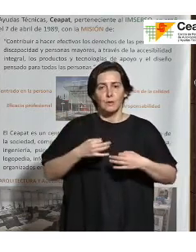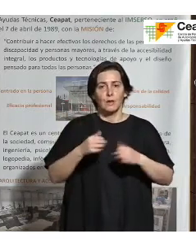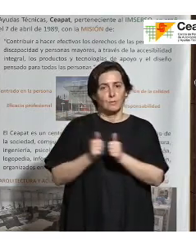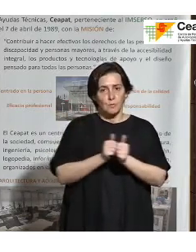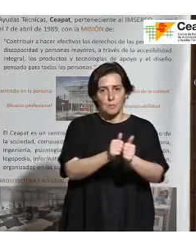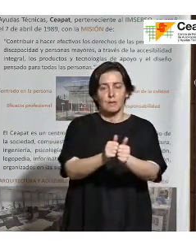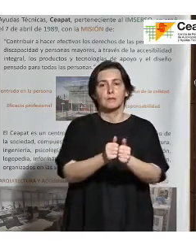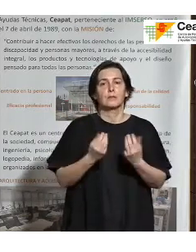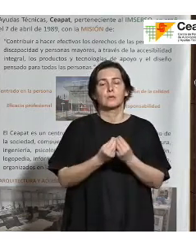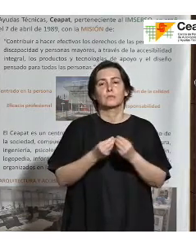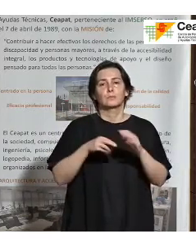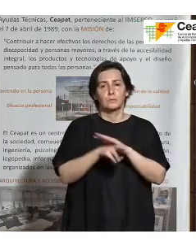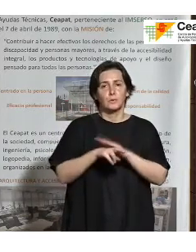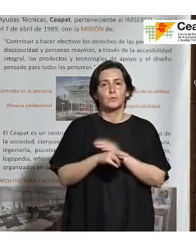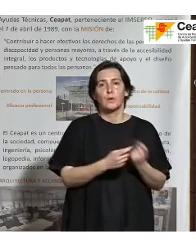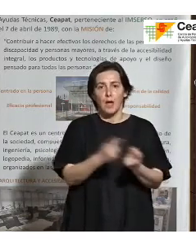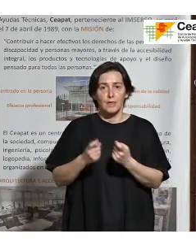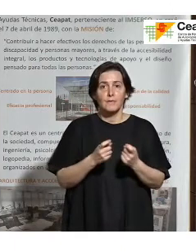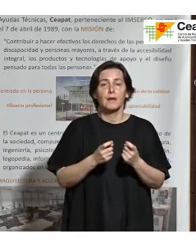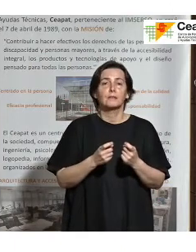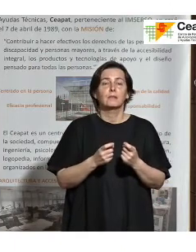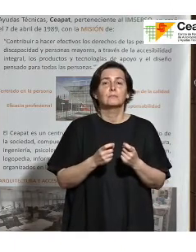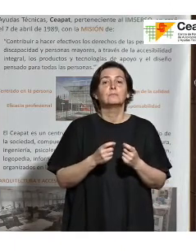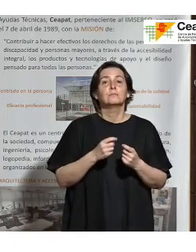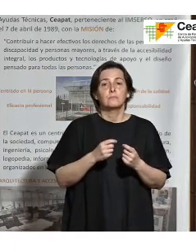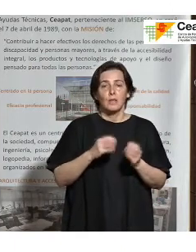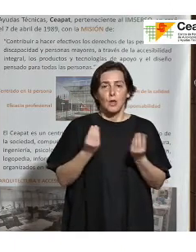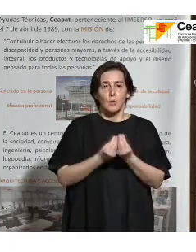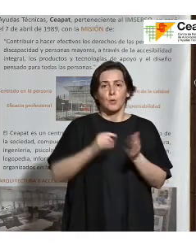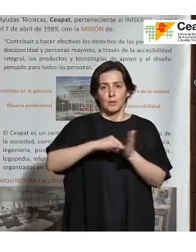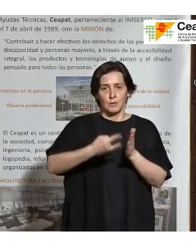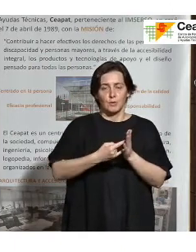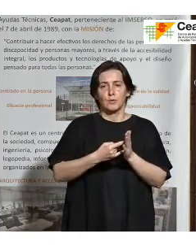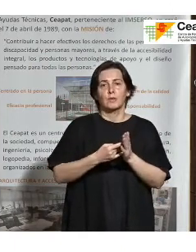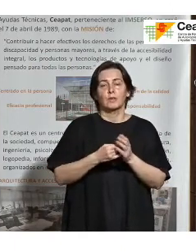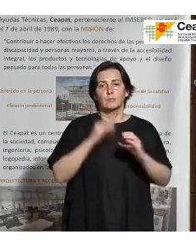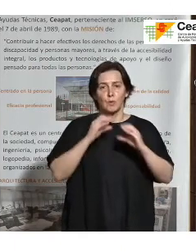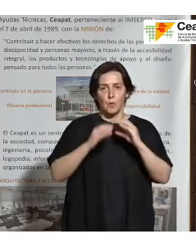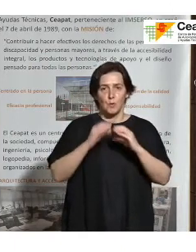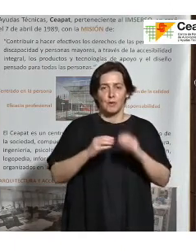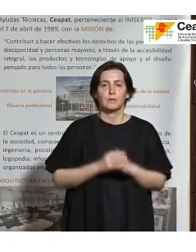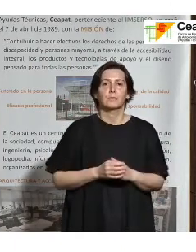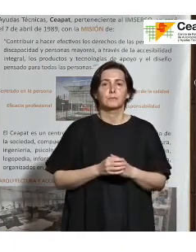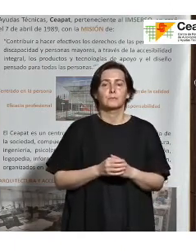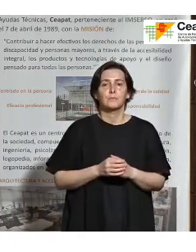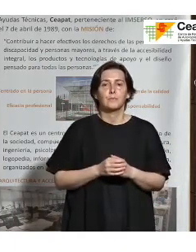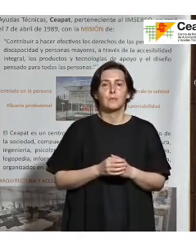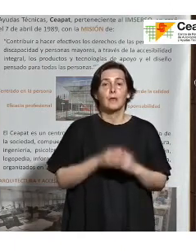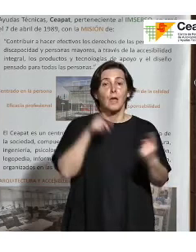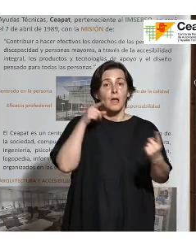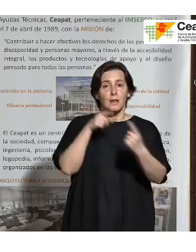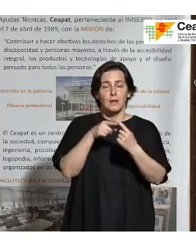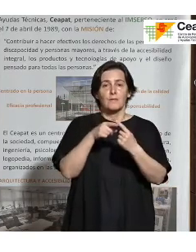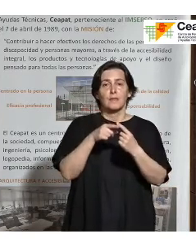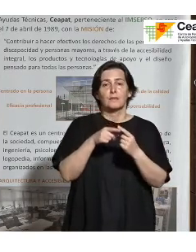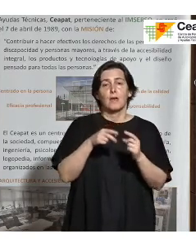recursos necesarios y el uso de las tecnologías de la información y la comunicación. Tomando como referencia la